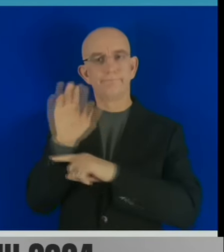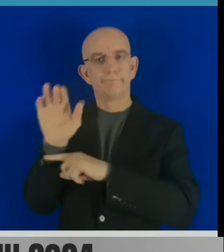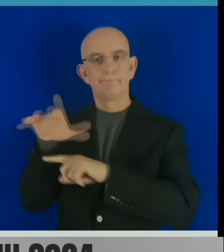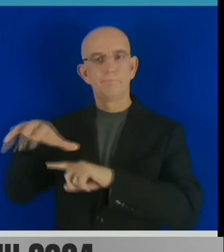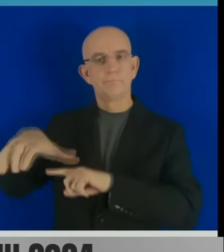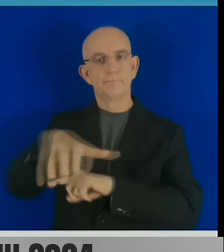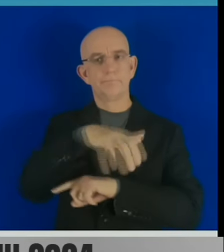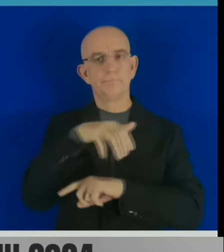Bolivariana de Venezuela.